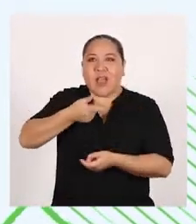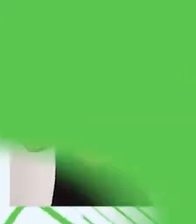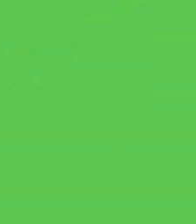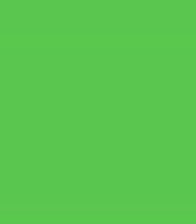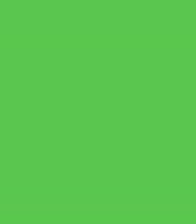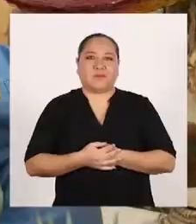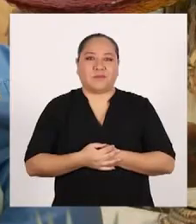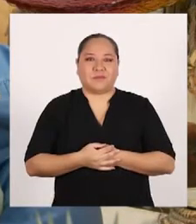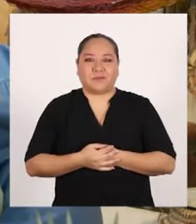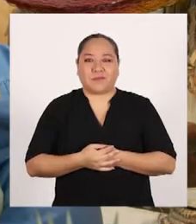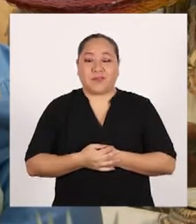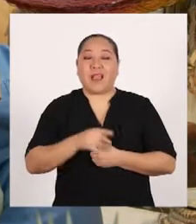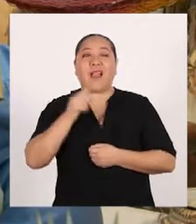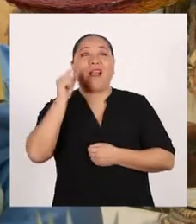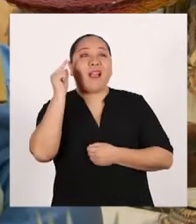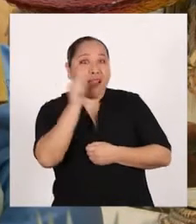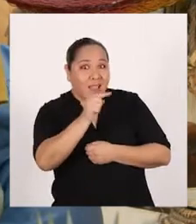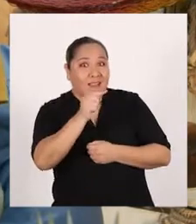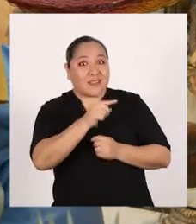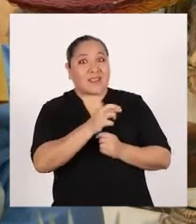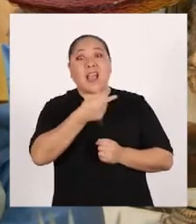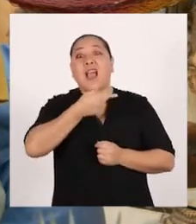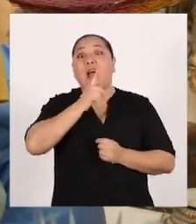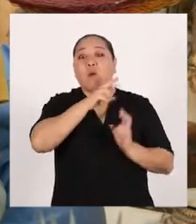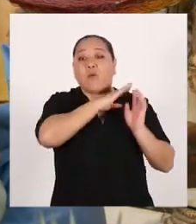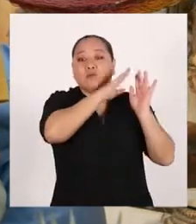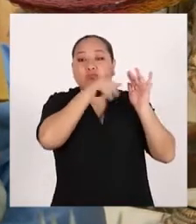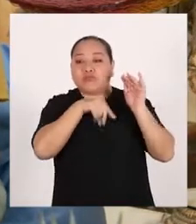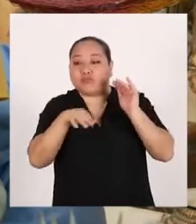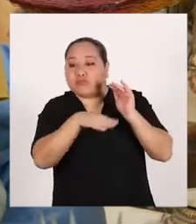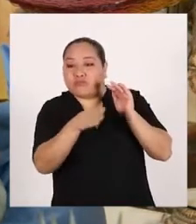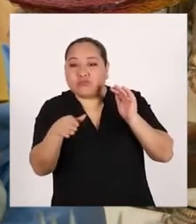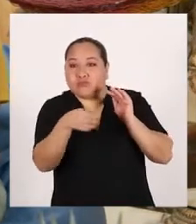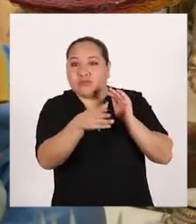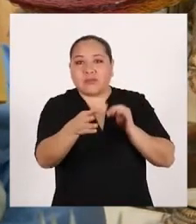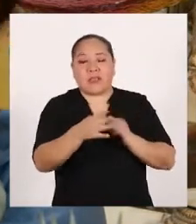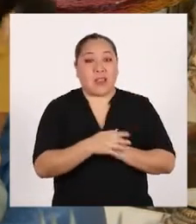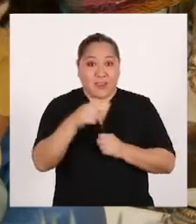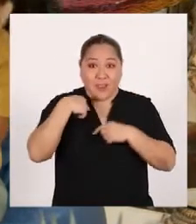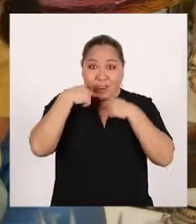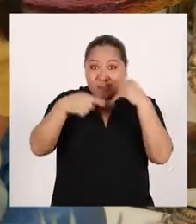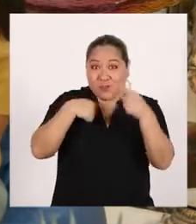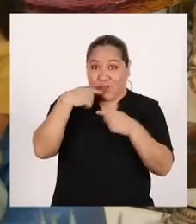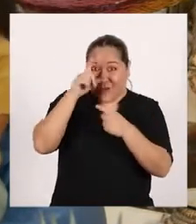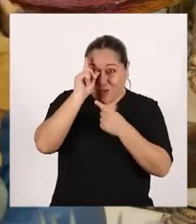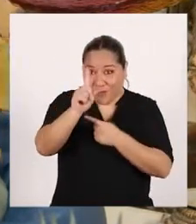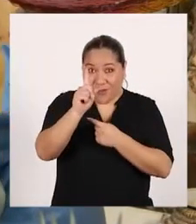y Riego Así que ese es el recorrido del agua Y les cuento una cosa más